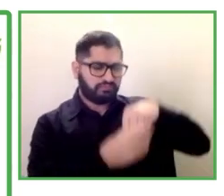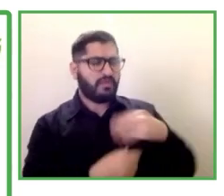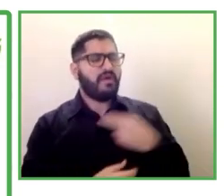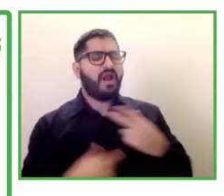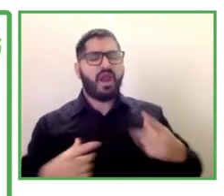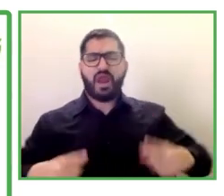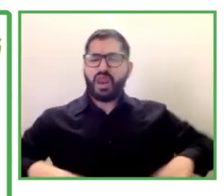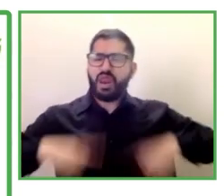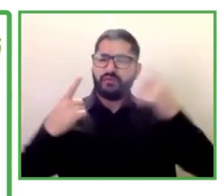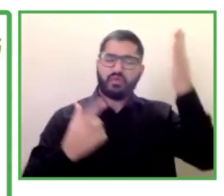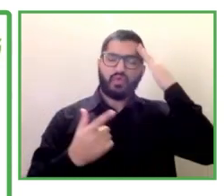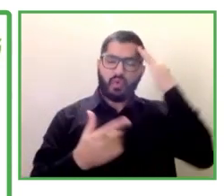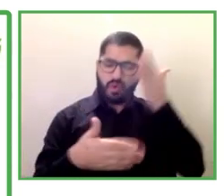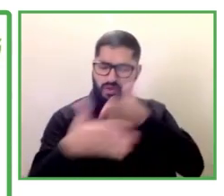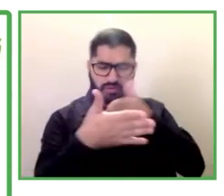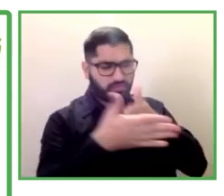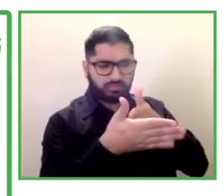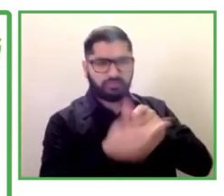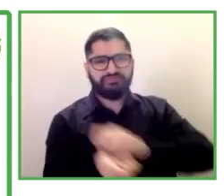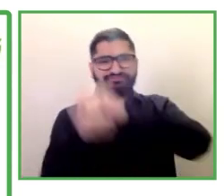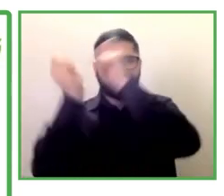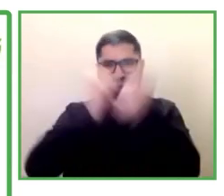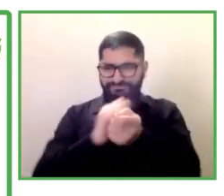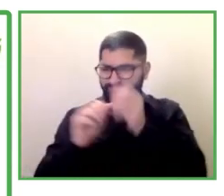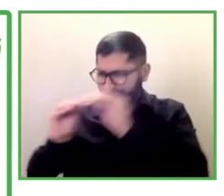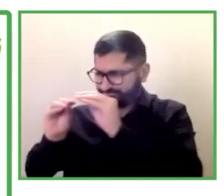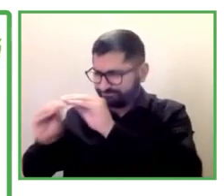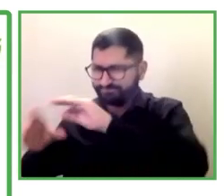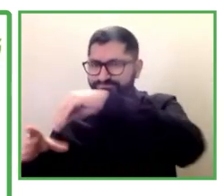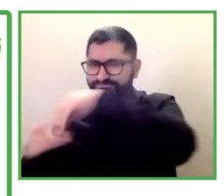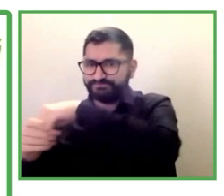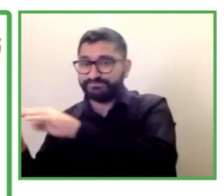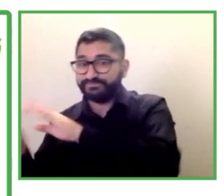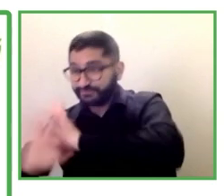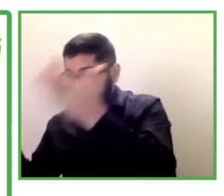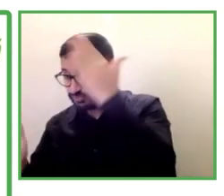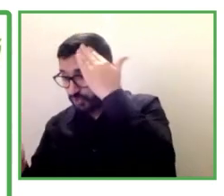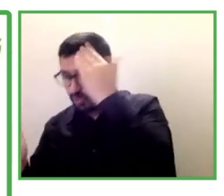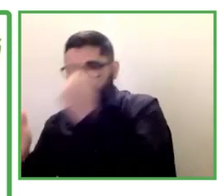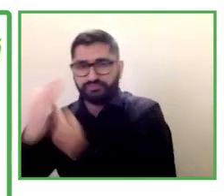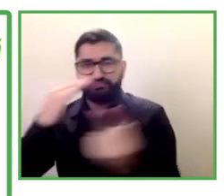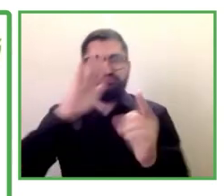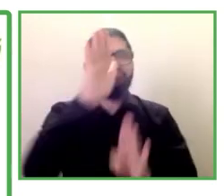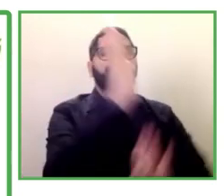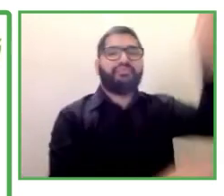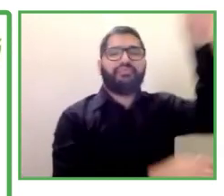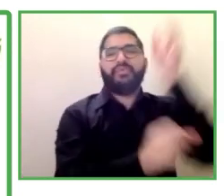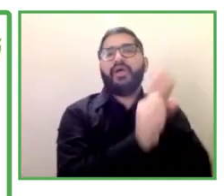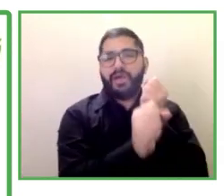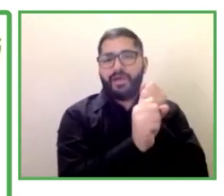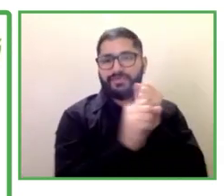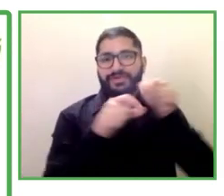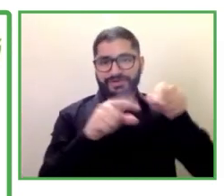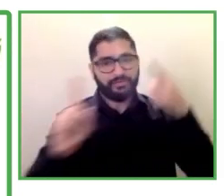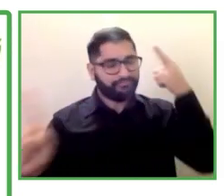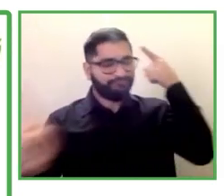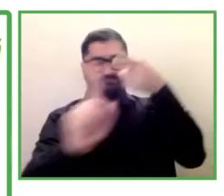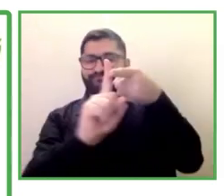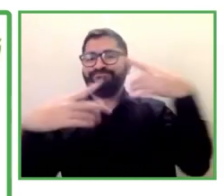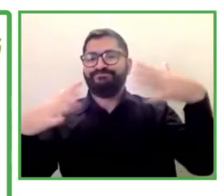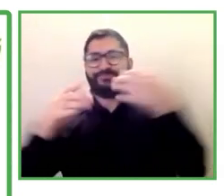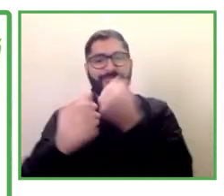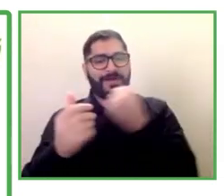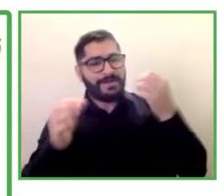testimonio es un testimonio enormemente valioso e impactante. Si a ello añadimos que algunas de estas personas